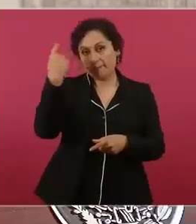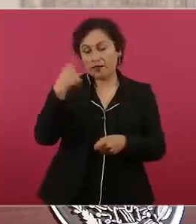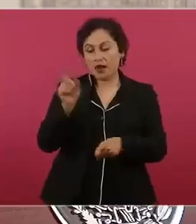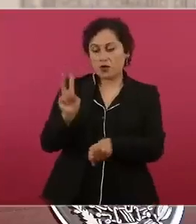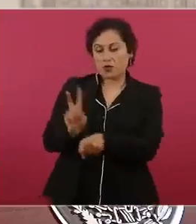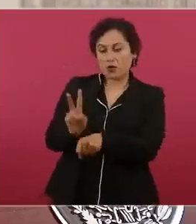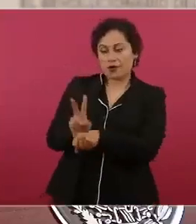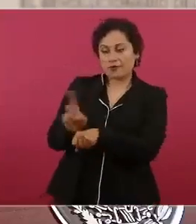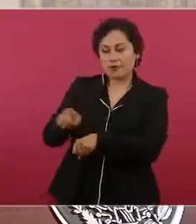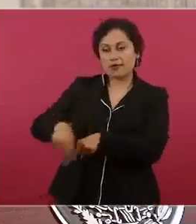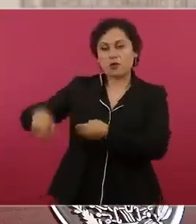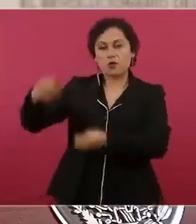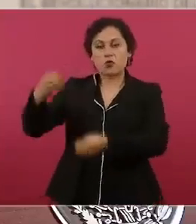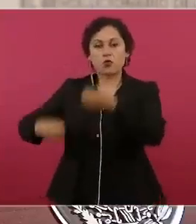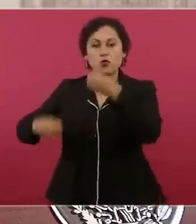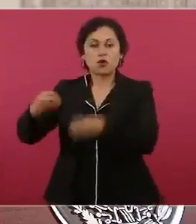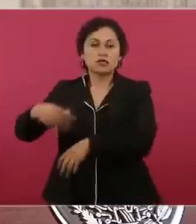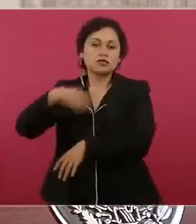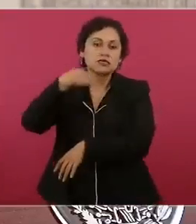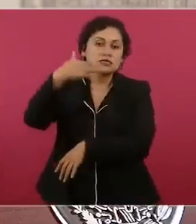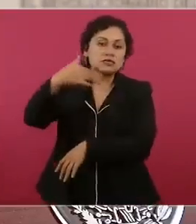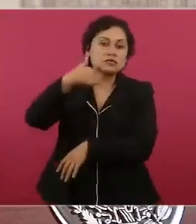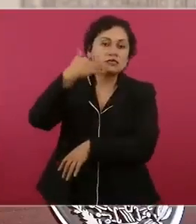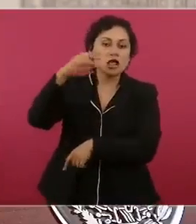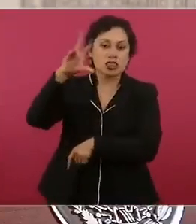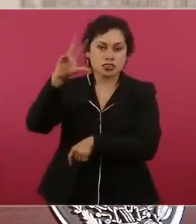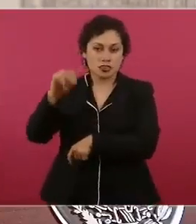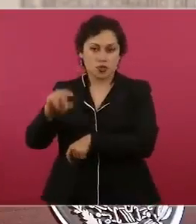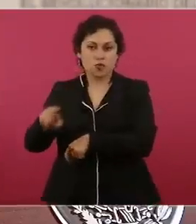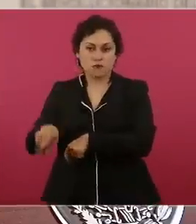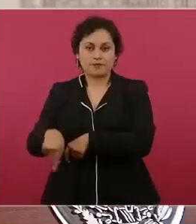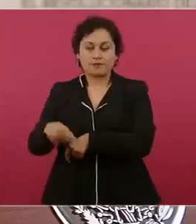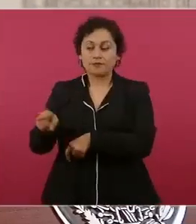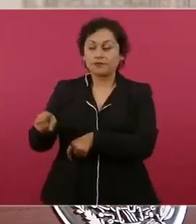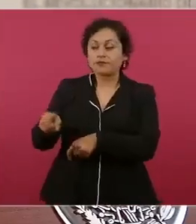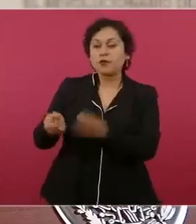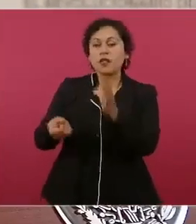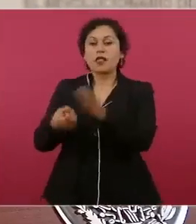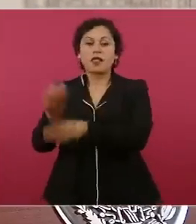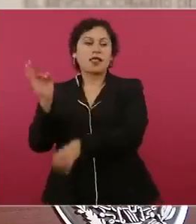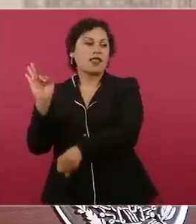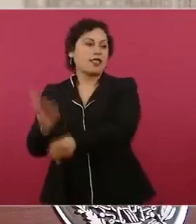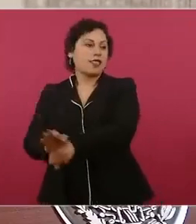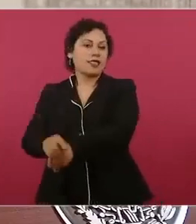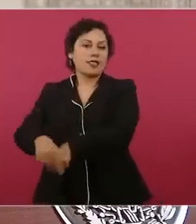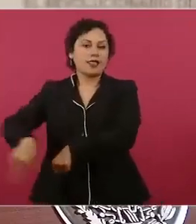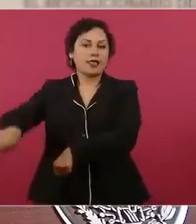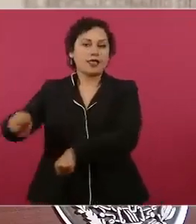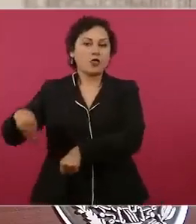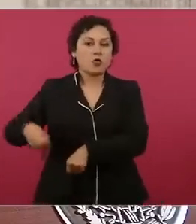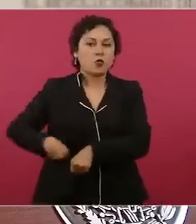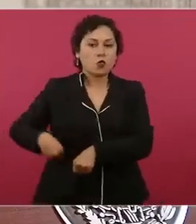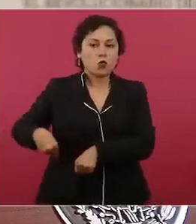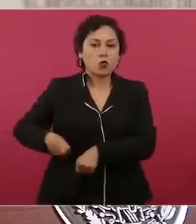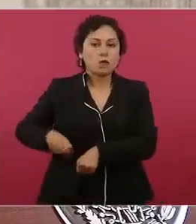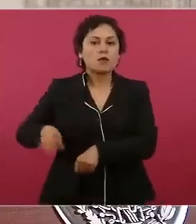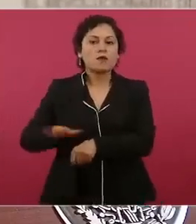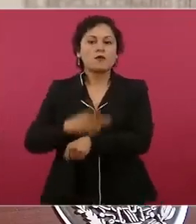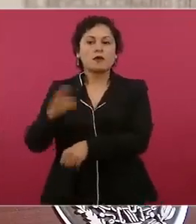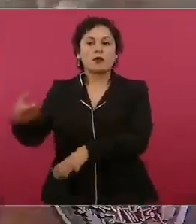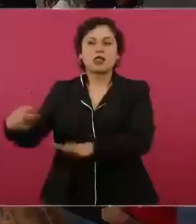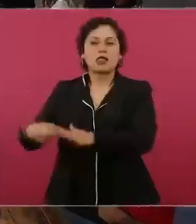y que no dejen en libertad a delincuentes por dinero,